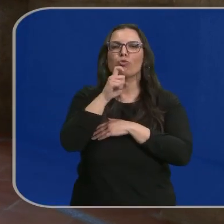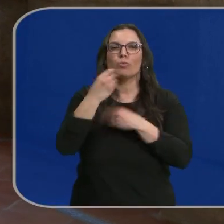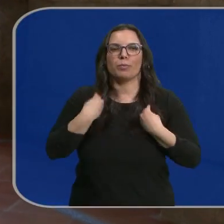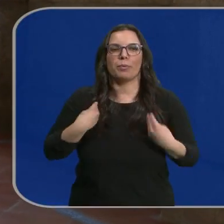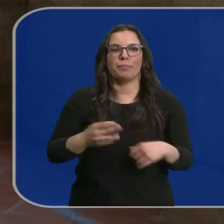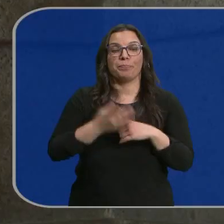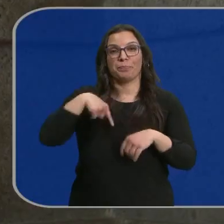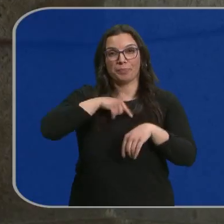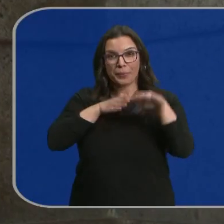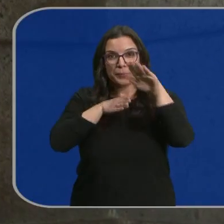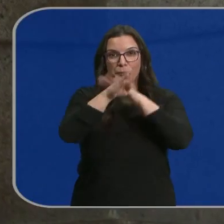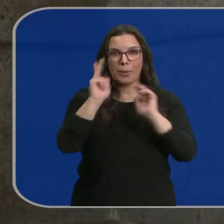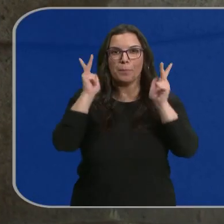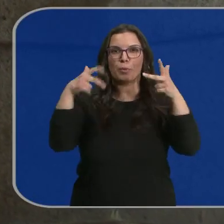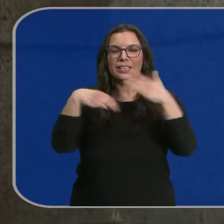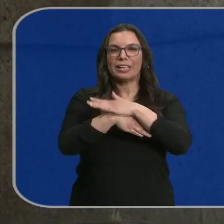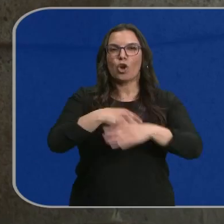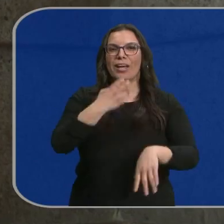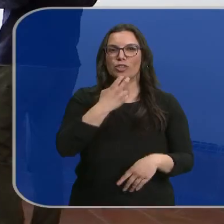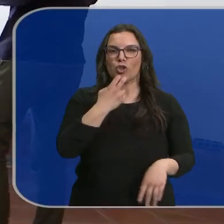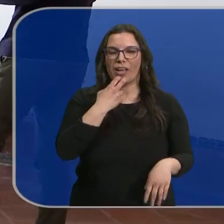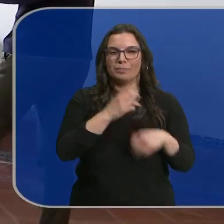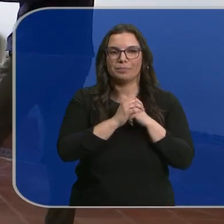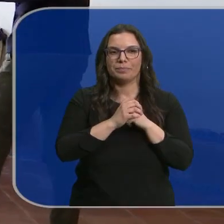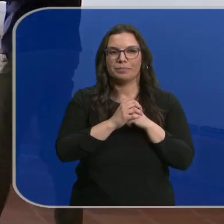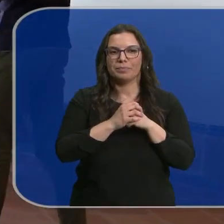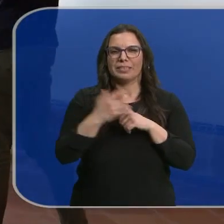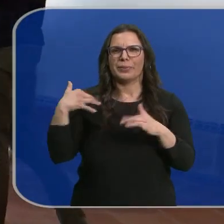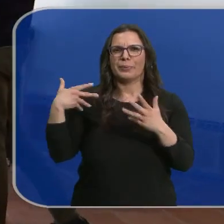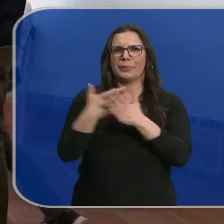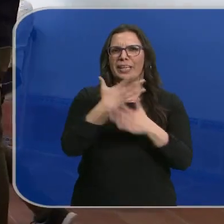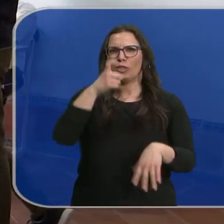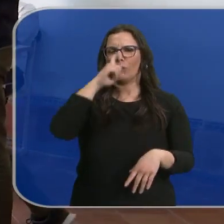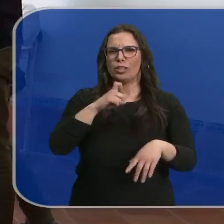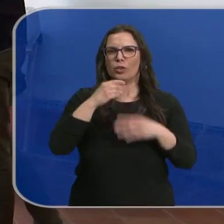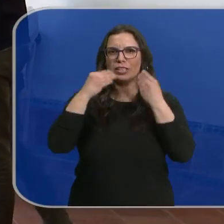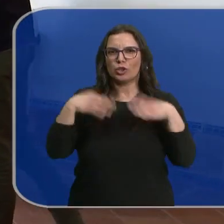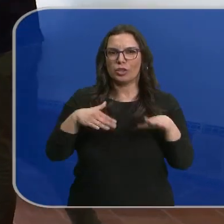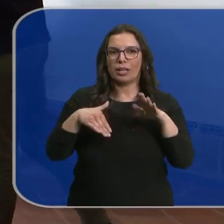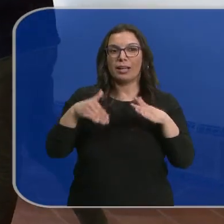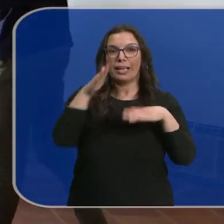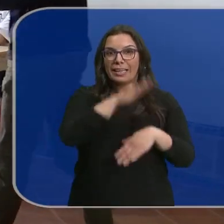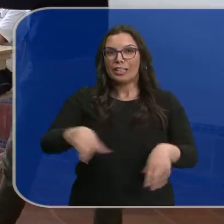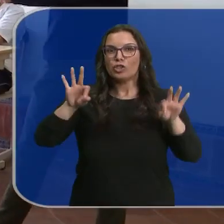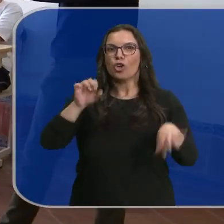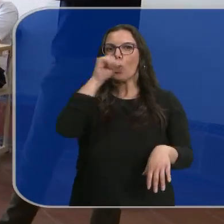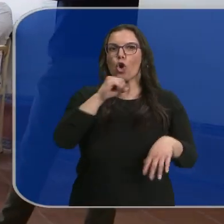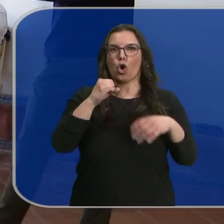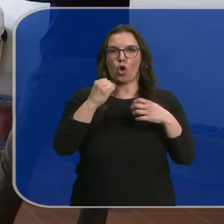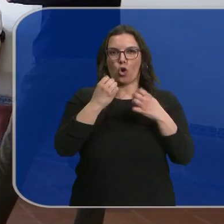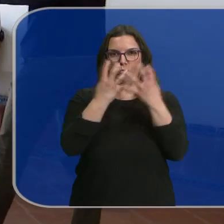Nos adentramos en los pasillos del monasterio del Escorial. Con más de 5 siglos de historia conocemos a los que son sus niños del coro.